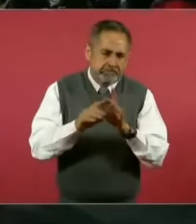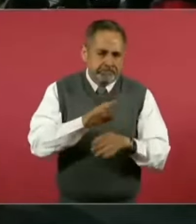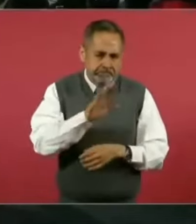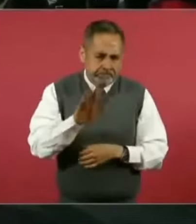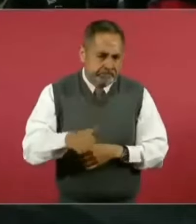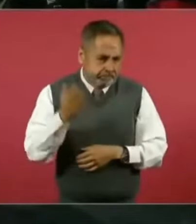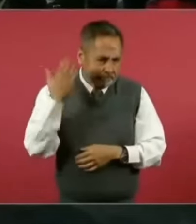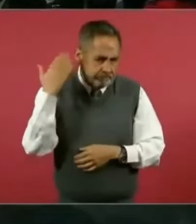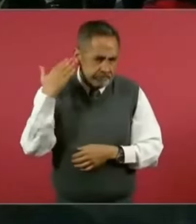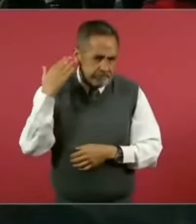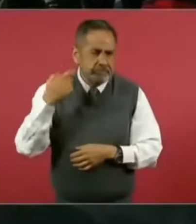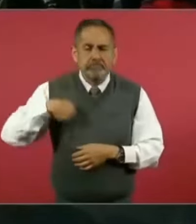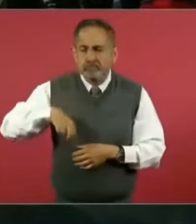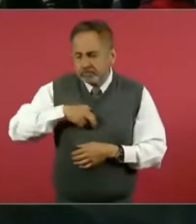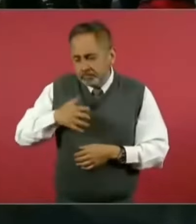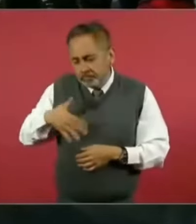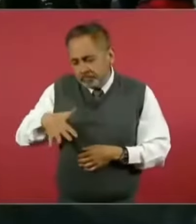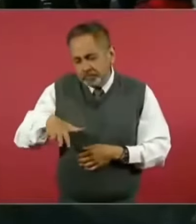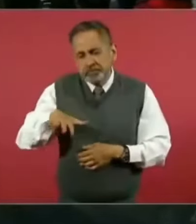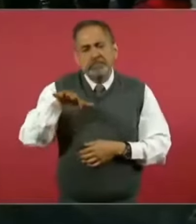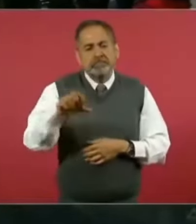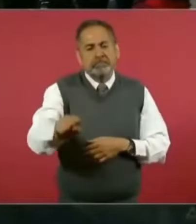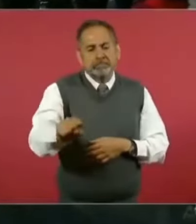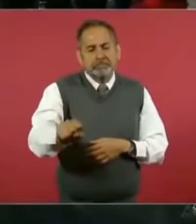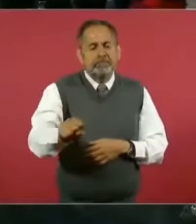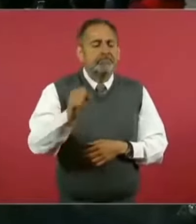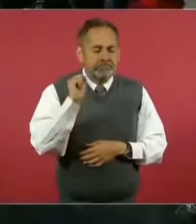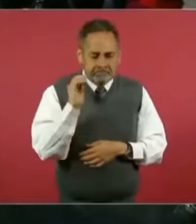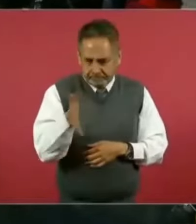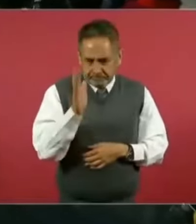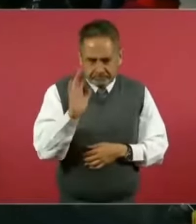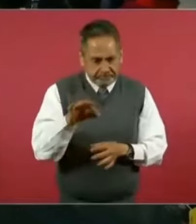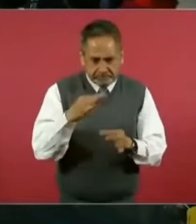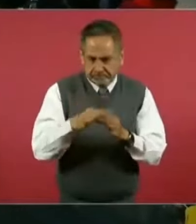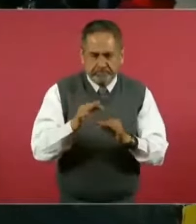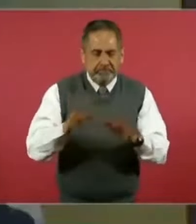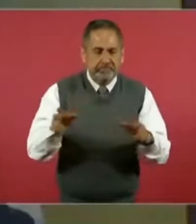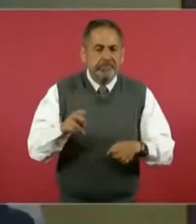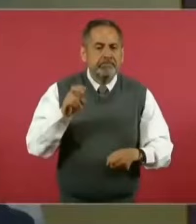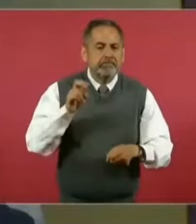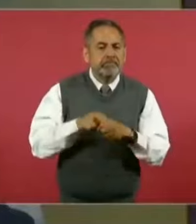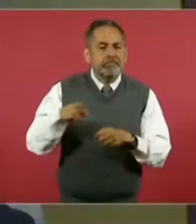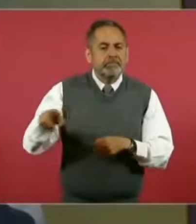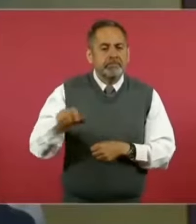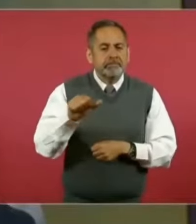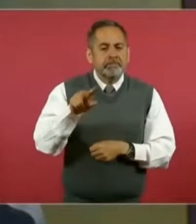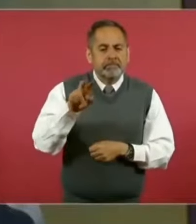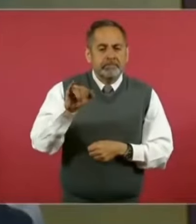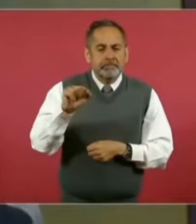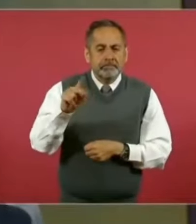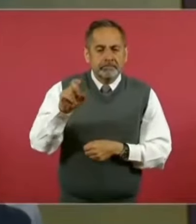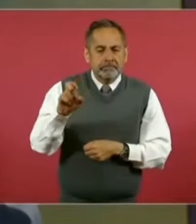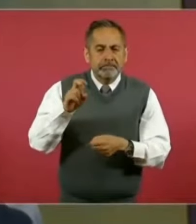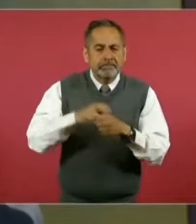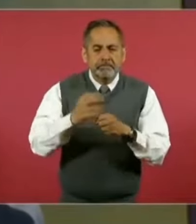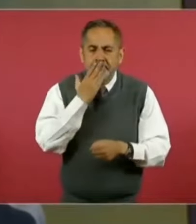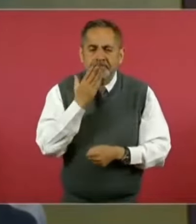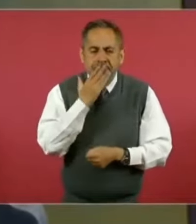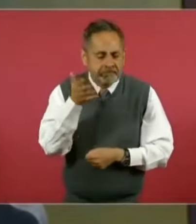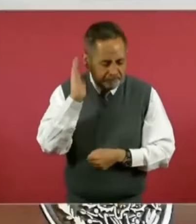vida de mujeres y niños en Bavispe, allá en Sonora.